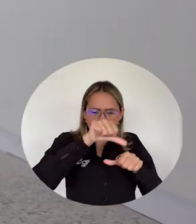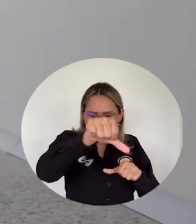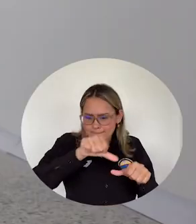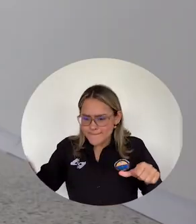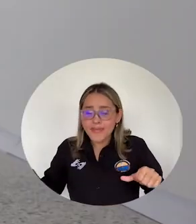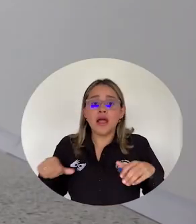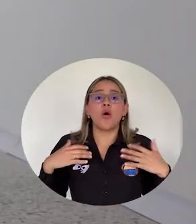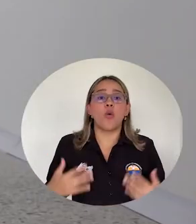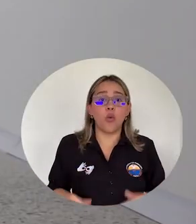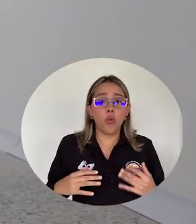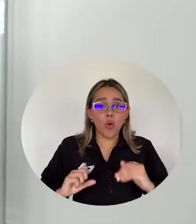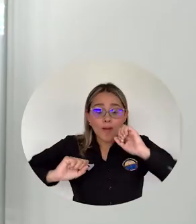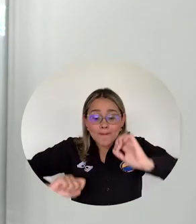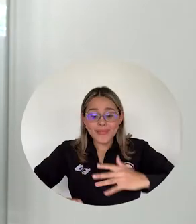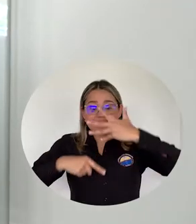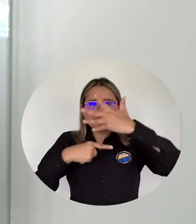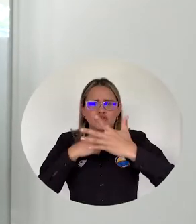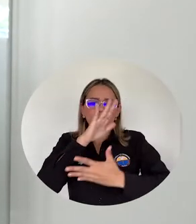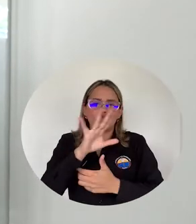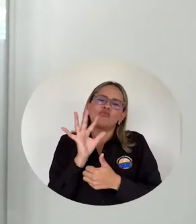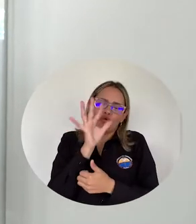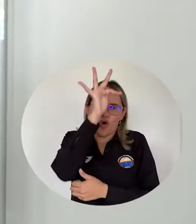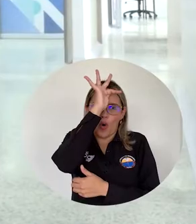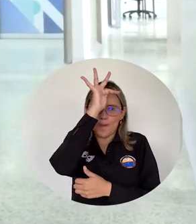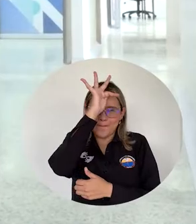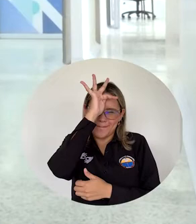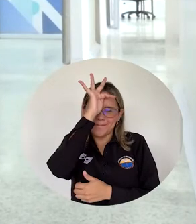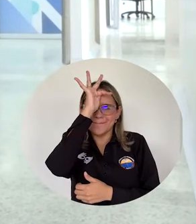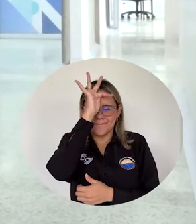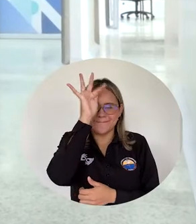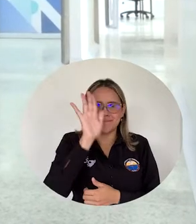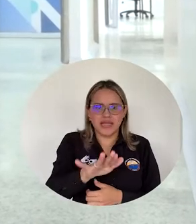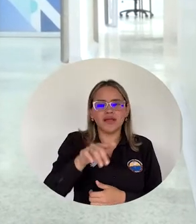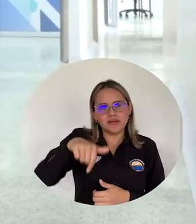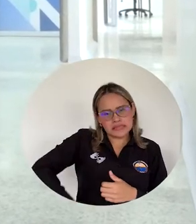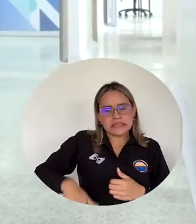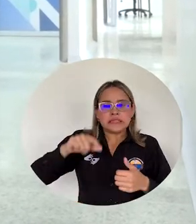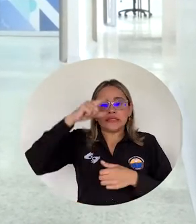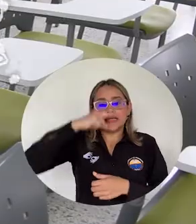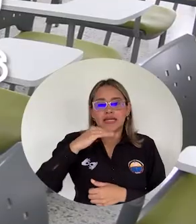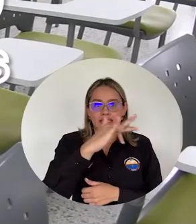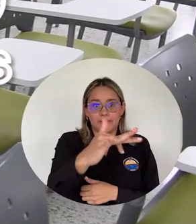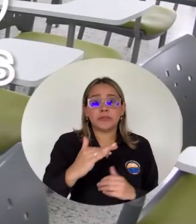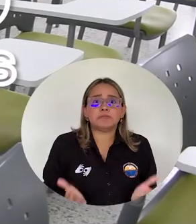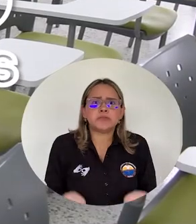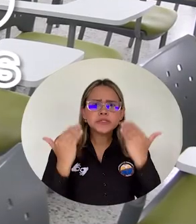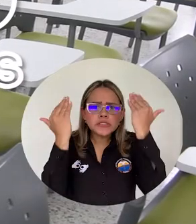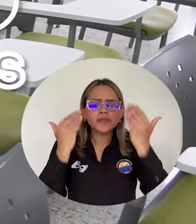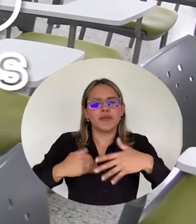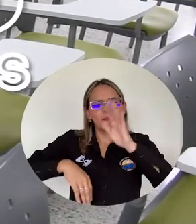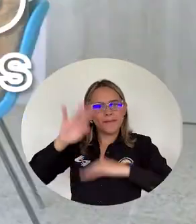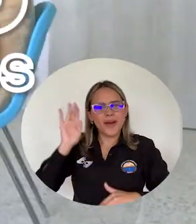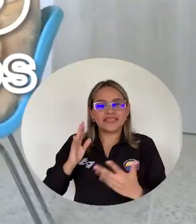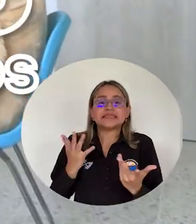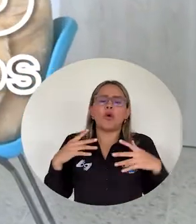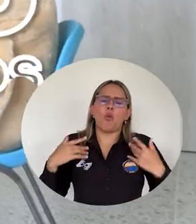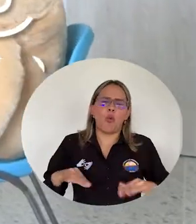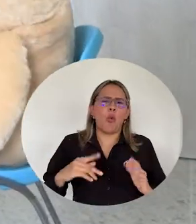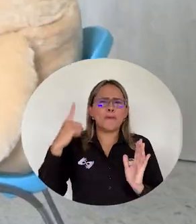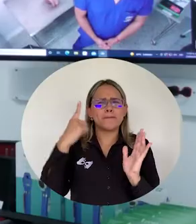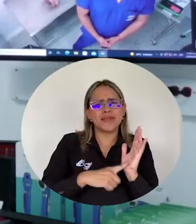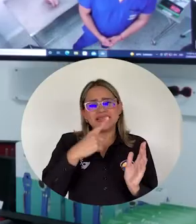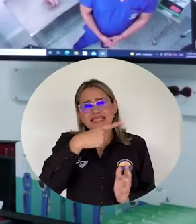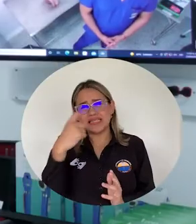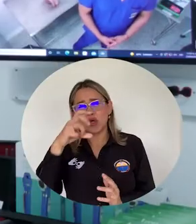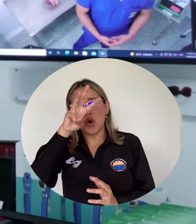piso del hospital del departamento corresponden a la primera etapa del proyecto global para la que se destinaron 5.680 millones de